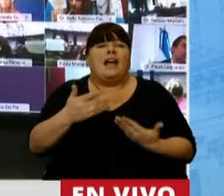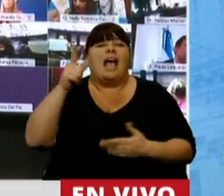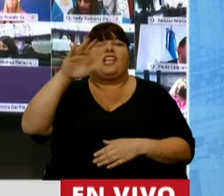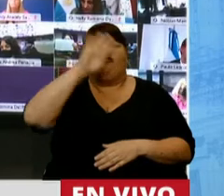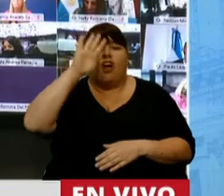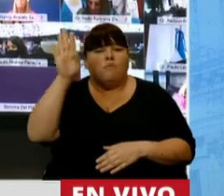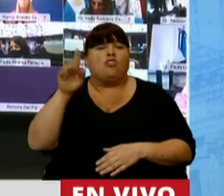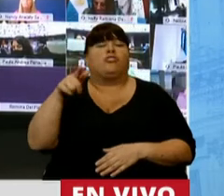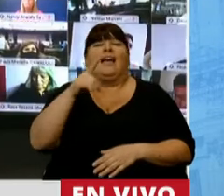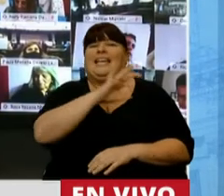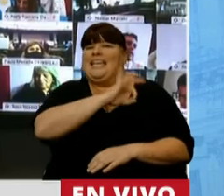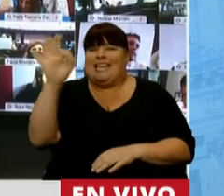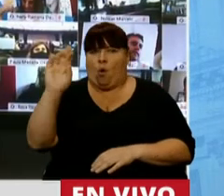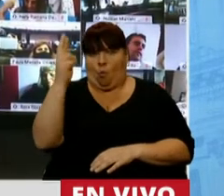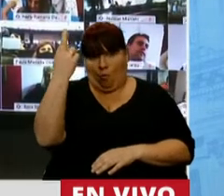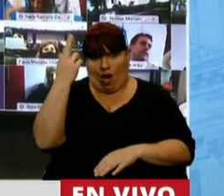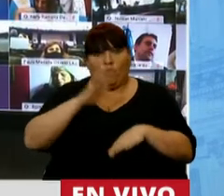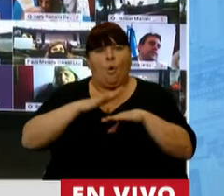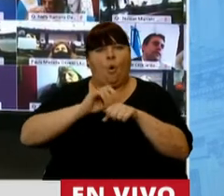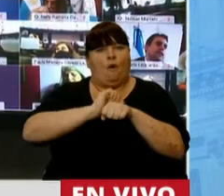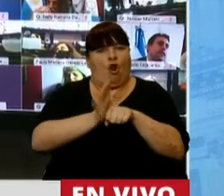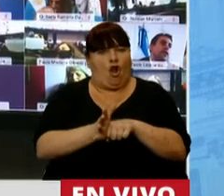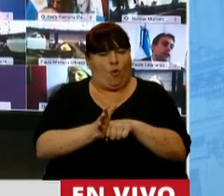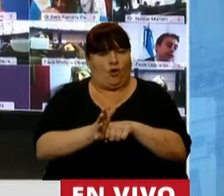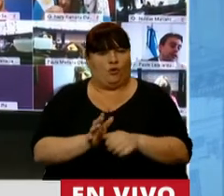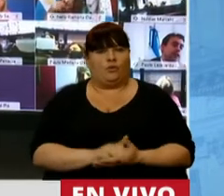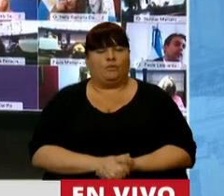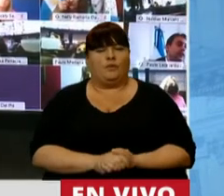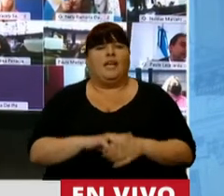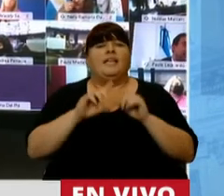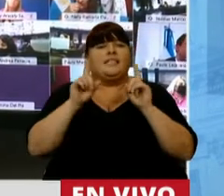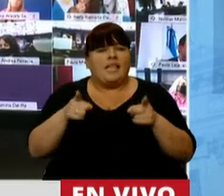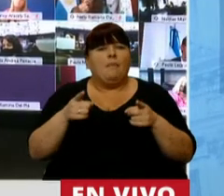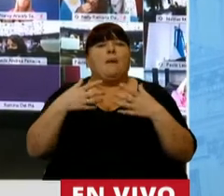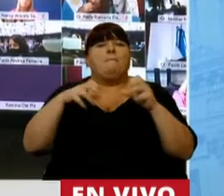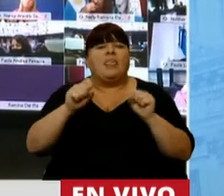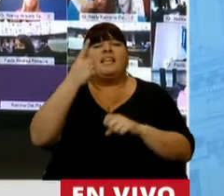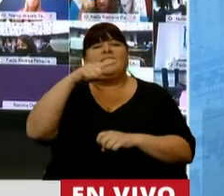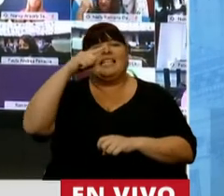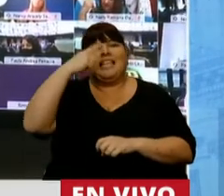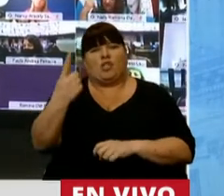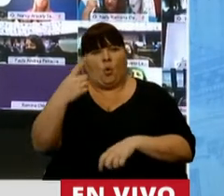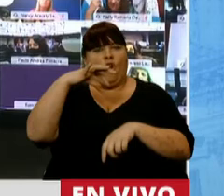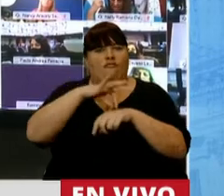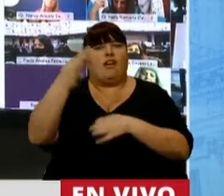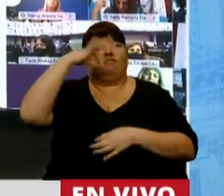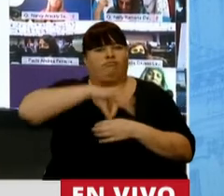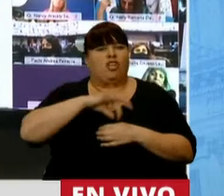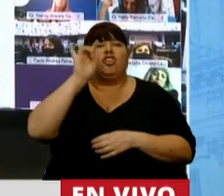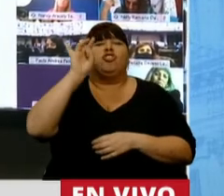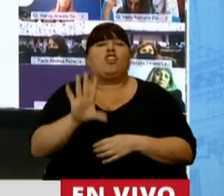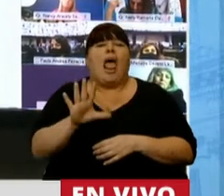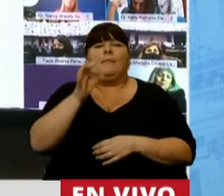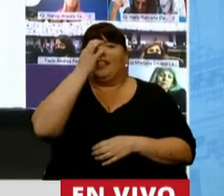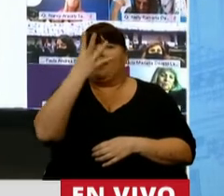Formosa no tiene ningún fallecido a causa del coronavirus y diagnosticados 171 casos con solamente